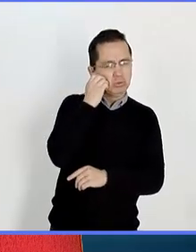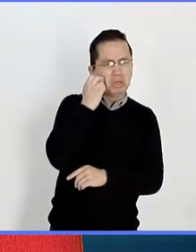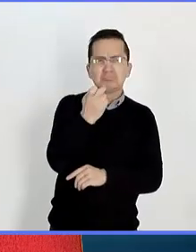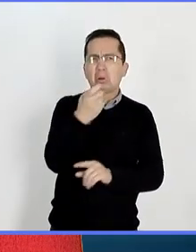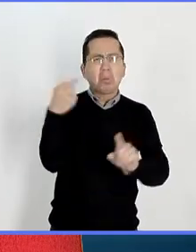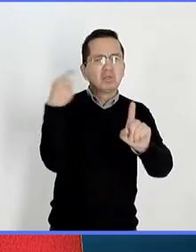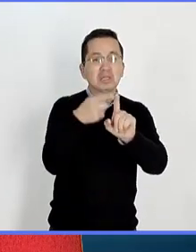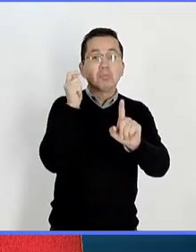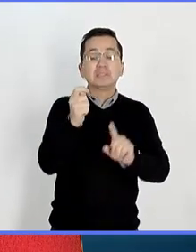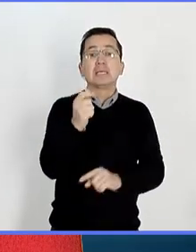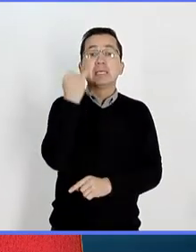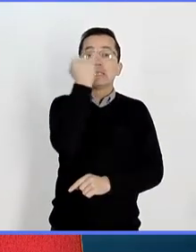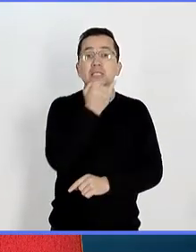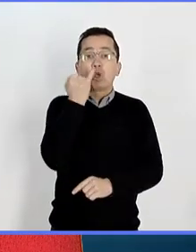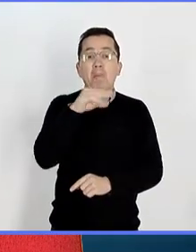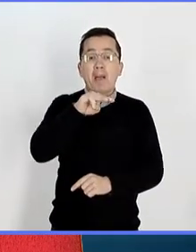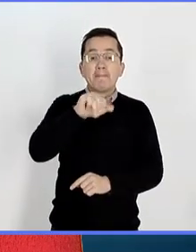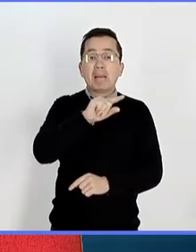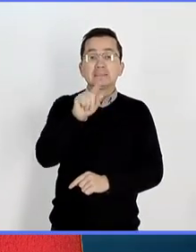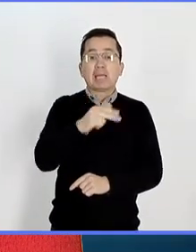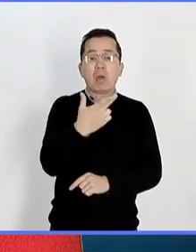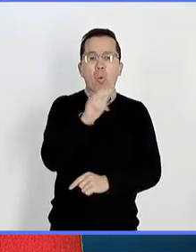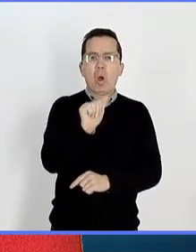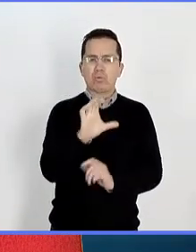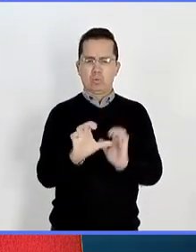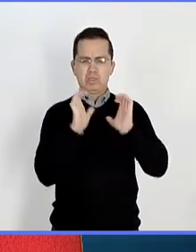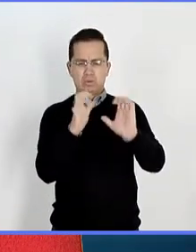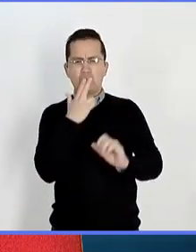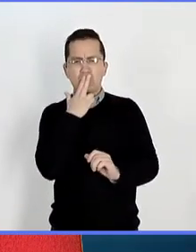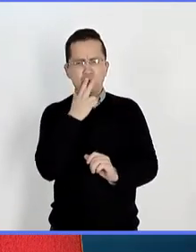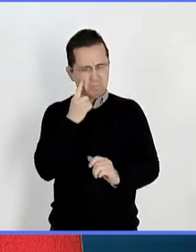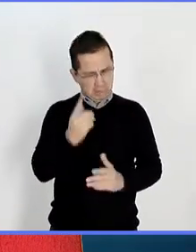Vamos a conocerlo a él y la forma en la que funciona esta herramienta.